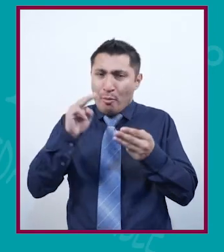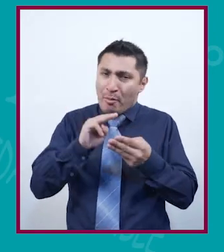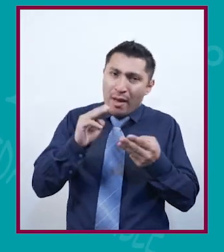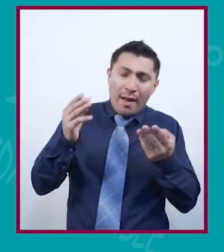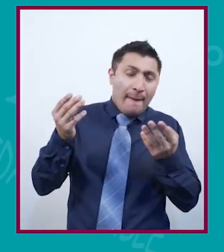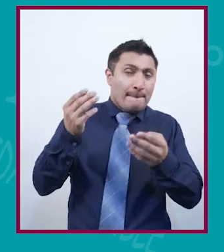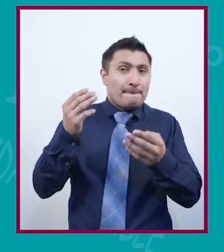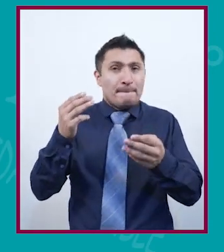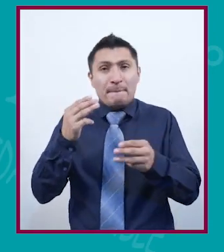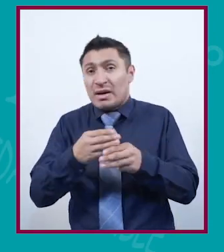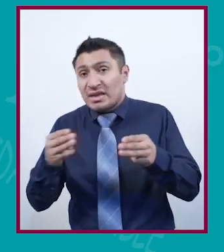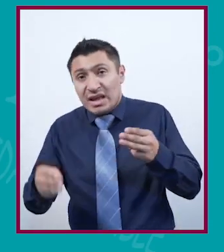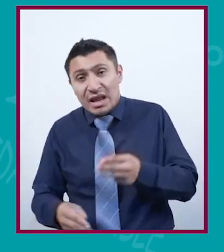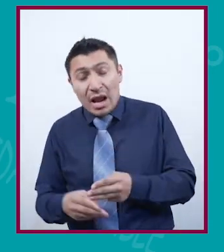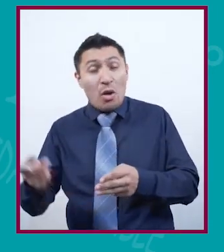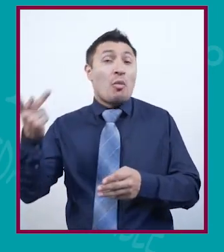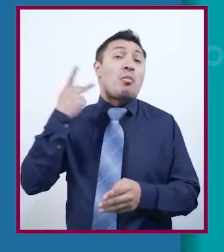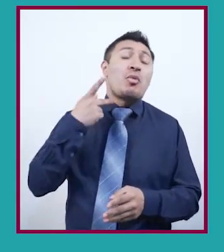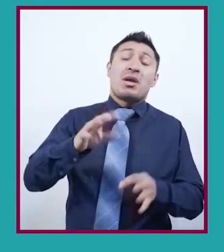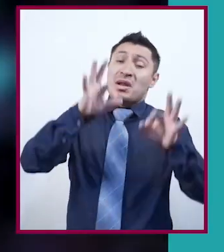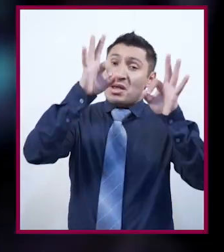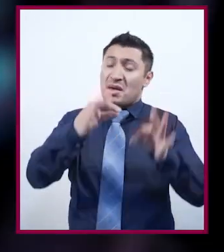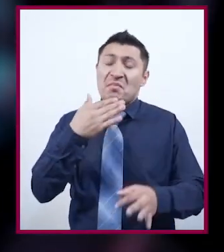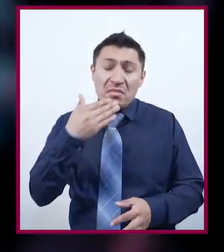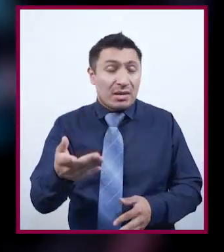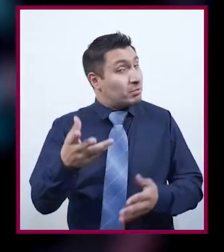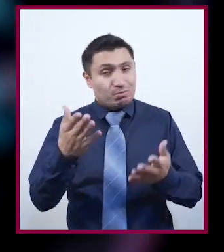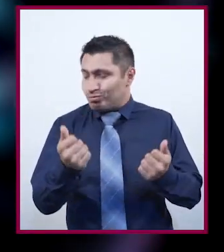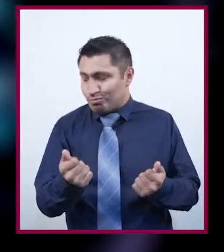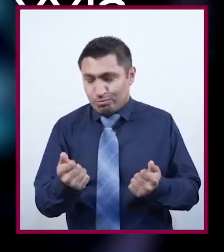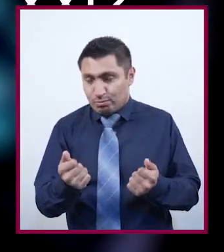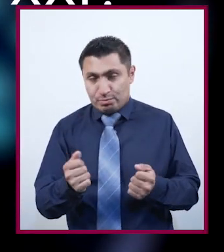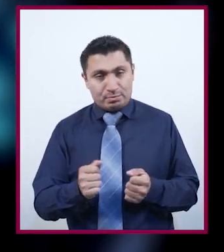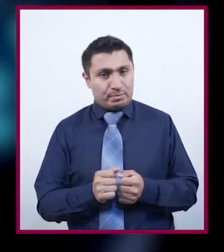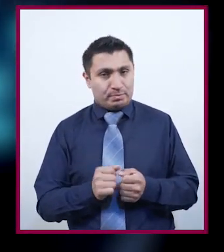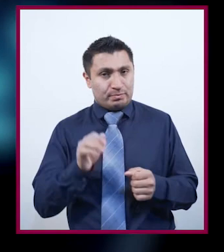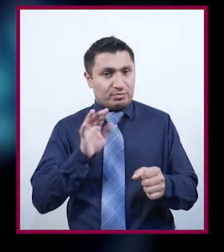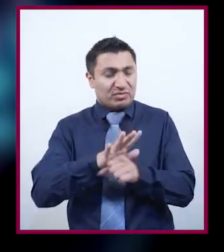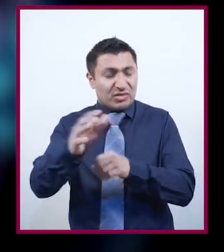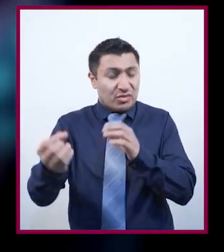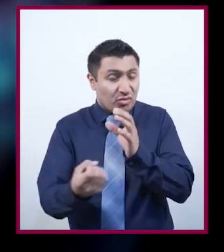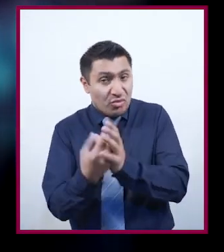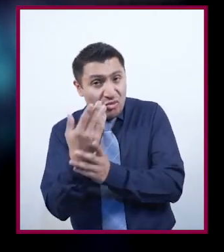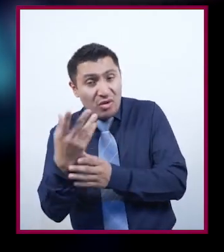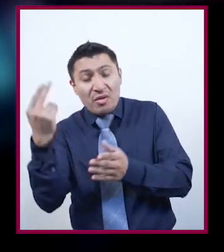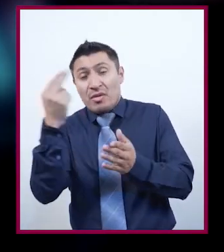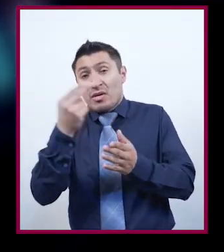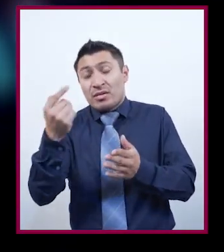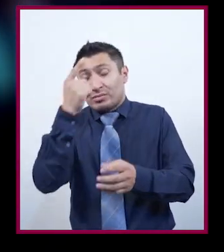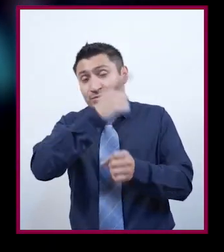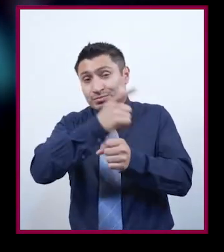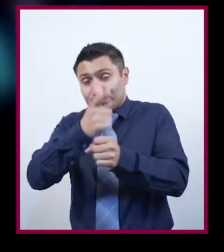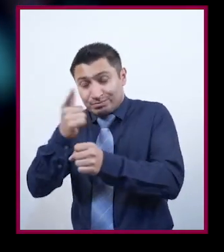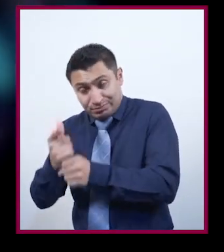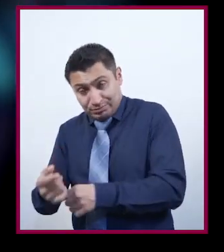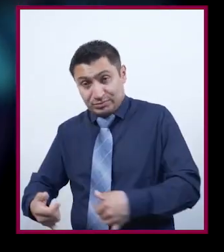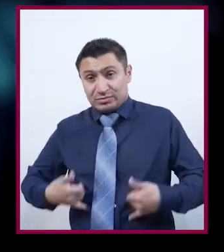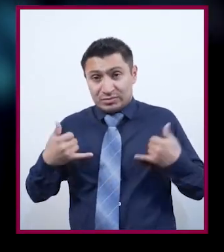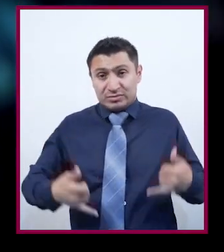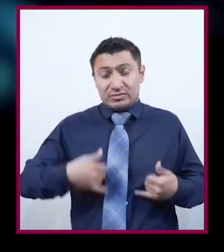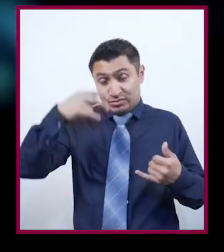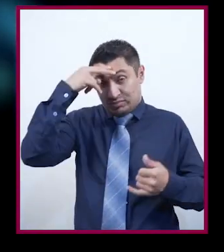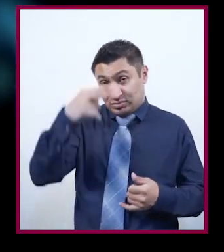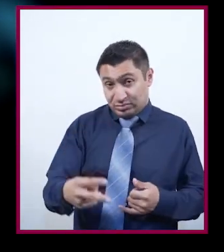ni existen unas políticas bien elaboradas. ¿Qué nuevas necesidades surgieron en las y los jóvenes